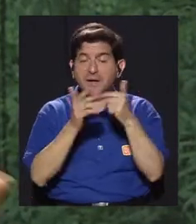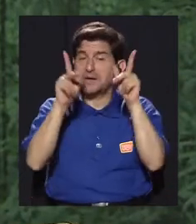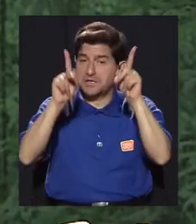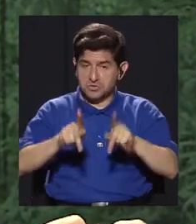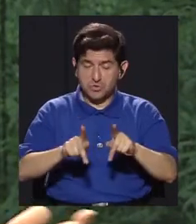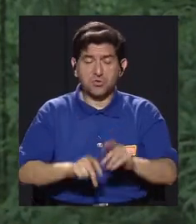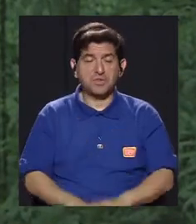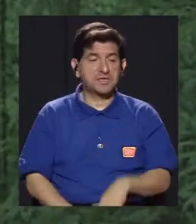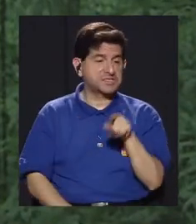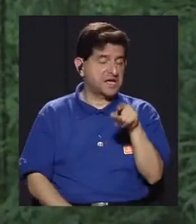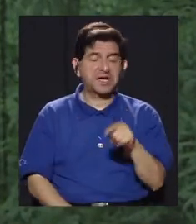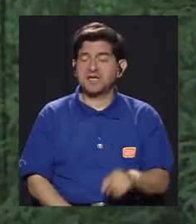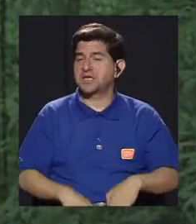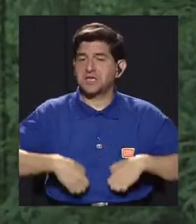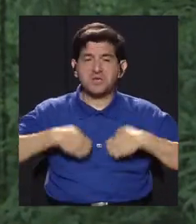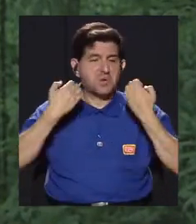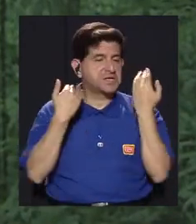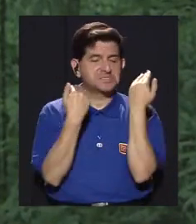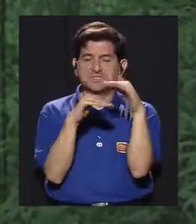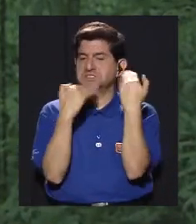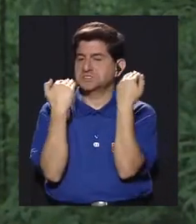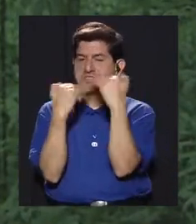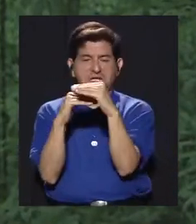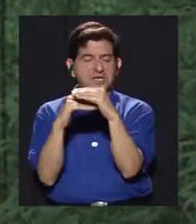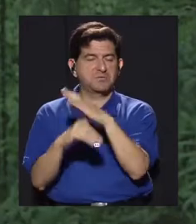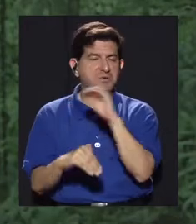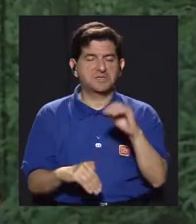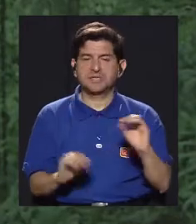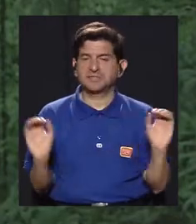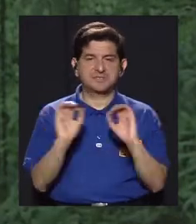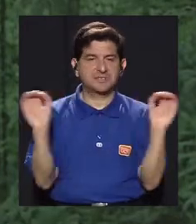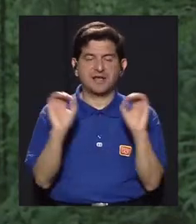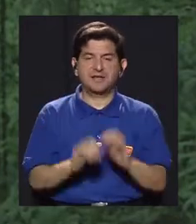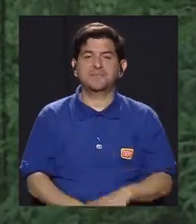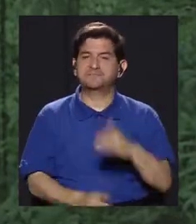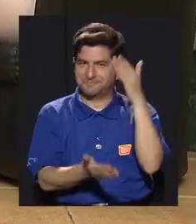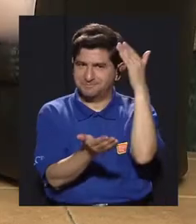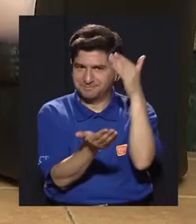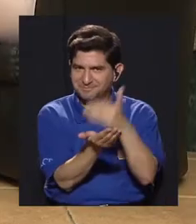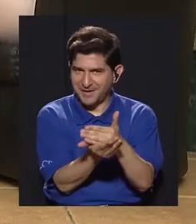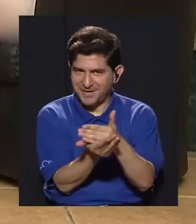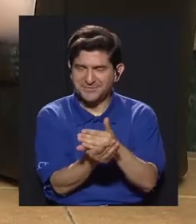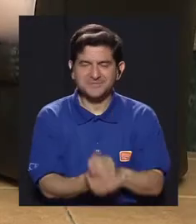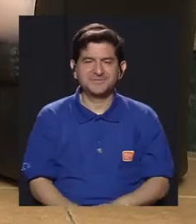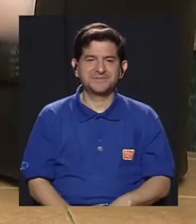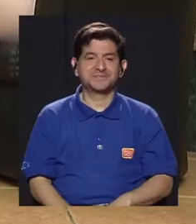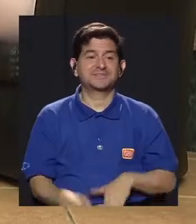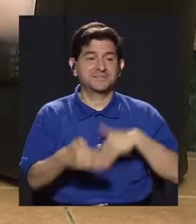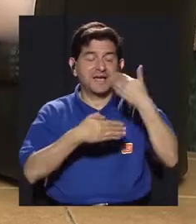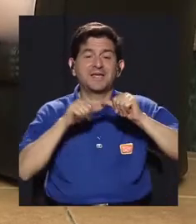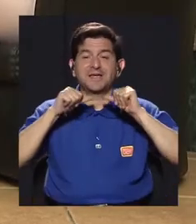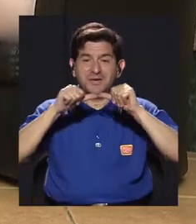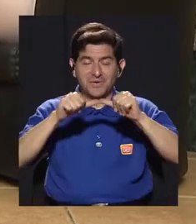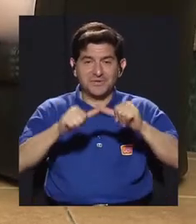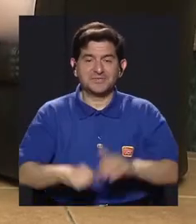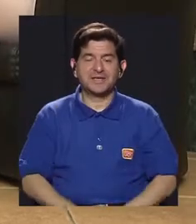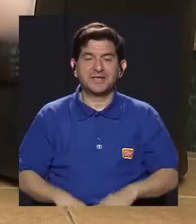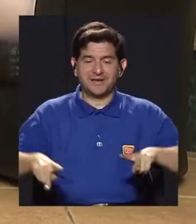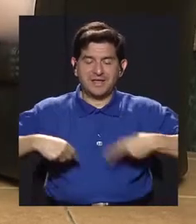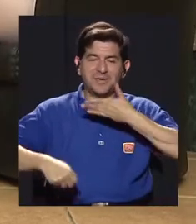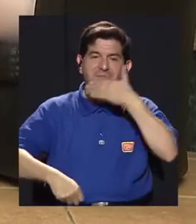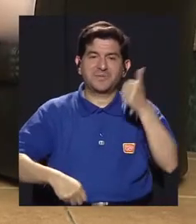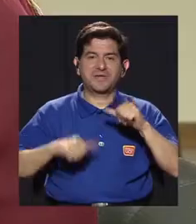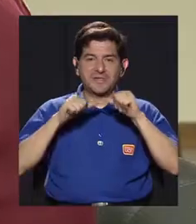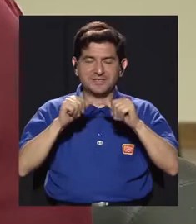es para todas las personas, en eso no tiene ningún límite ni ninguna restricción. Vamos a hacer otra pausa en esta conversación y luego